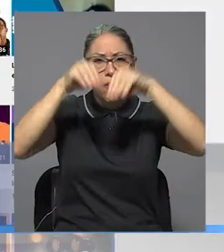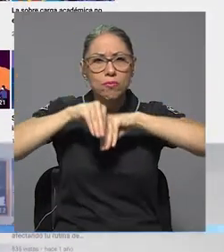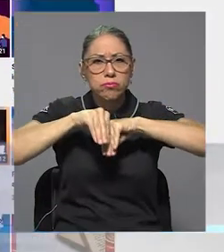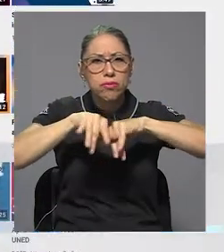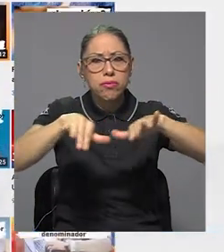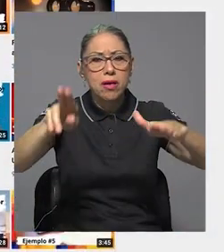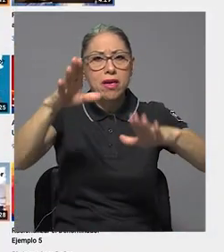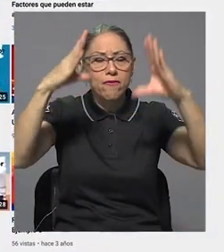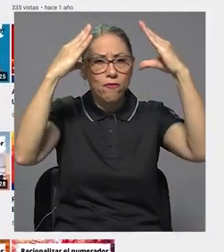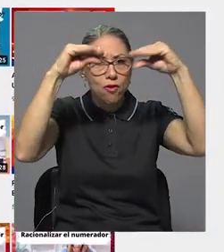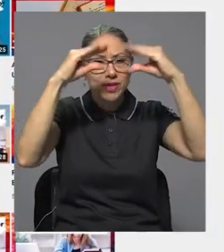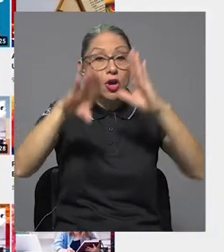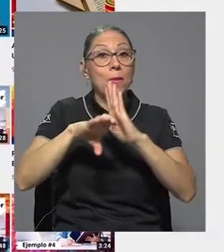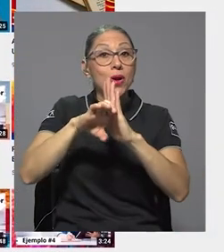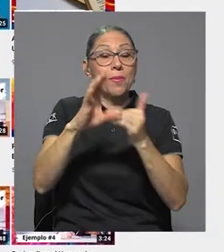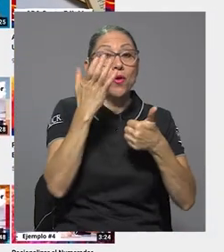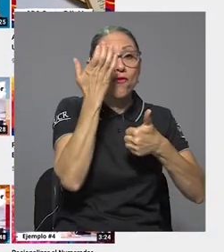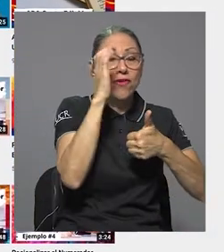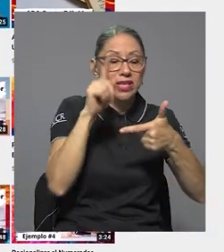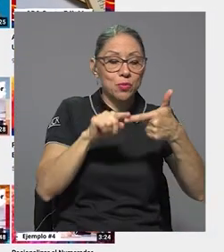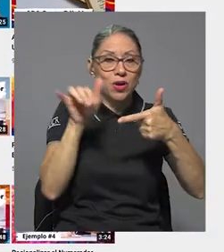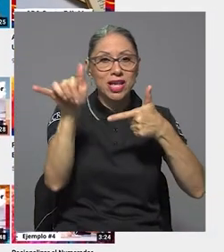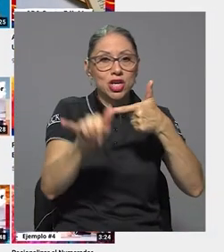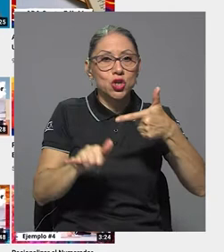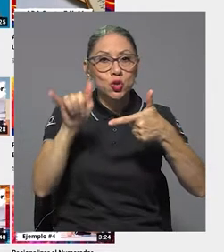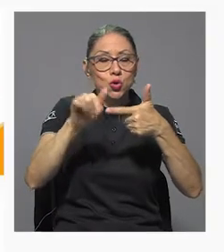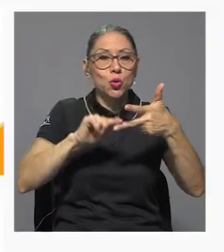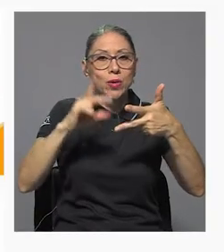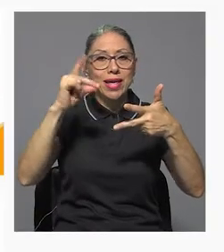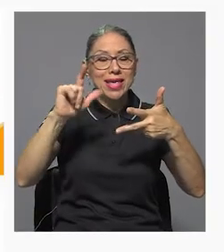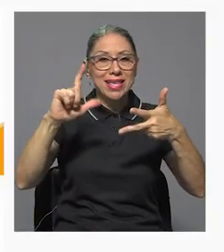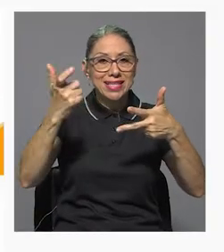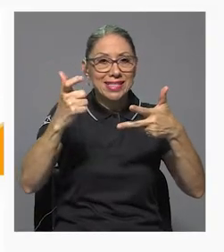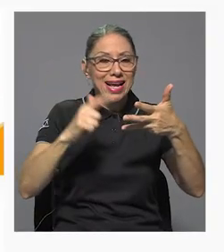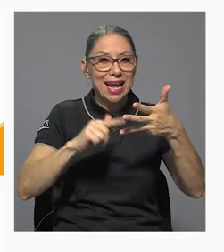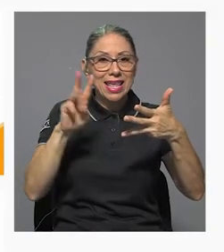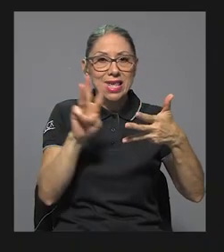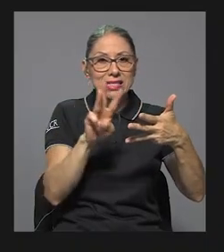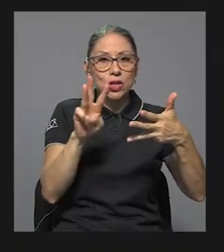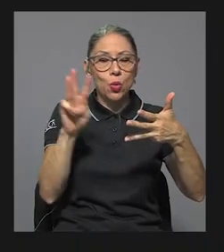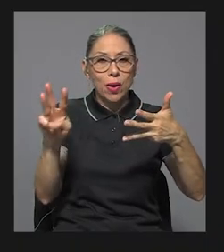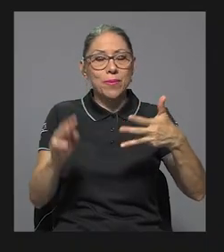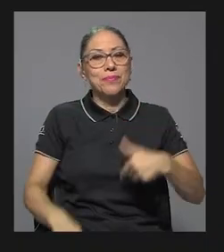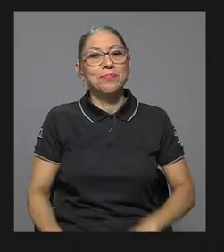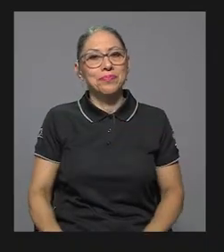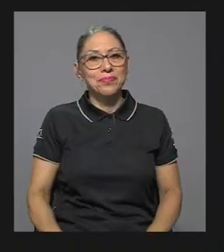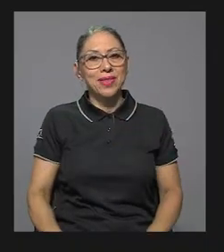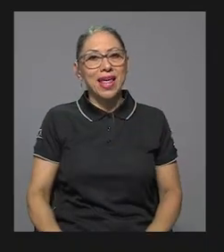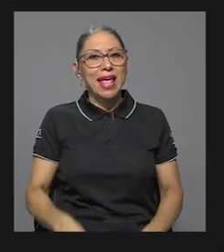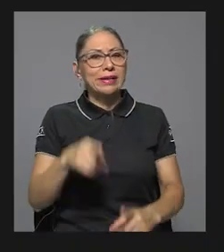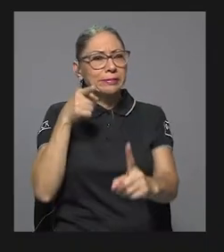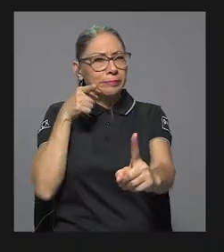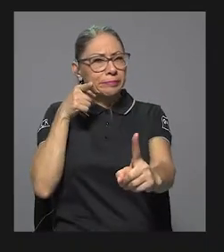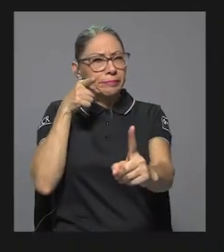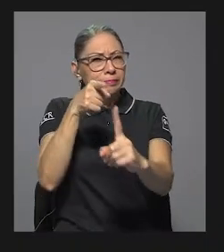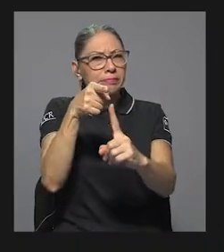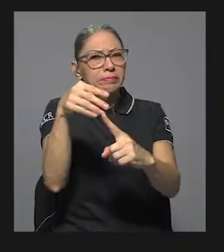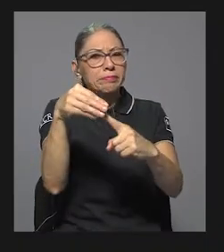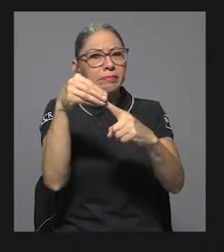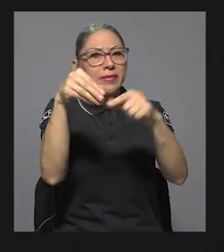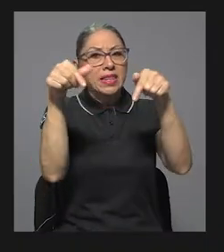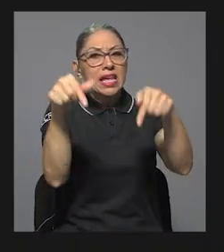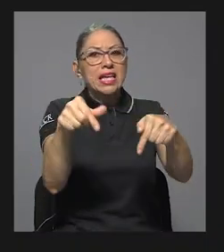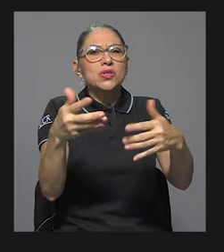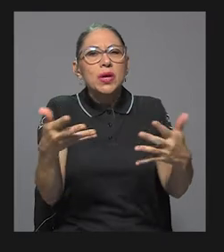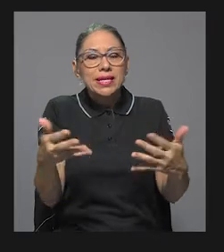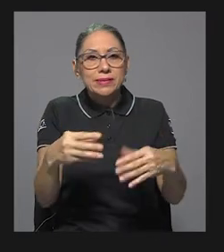se encuentran su página de Facebook, canal de YouTube, Instagram y sitio web. La esencia del espacio es